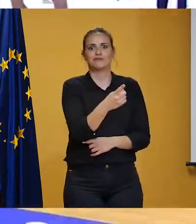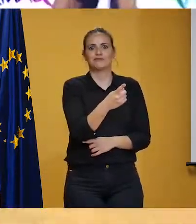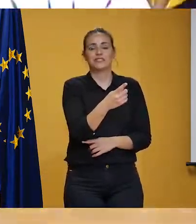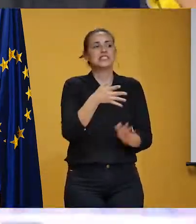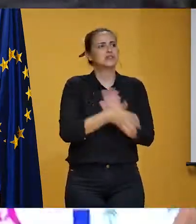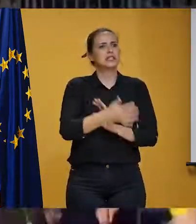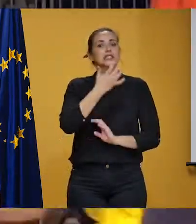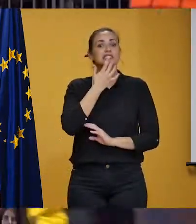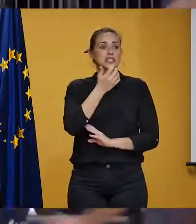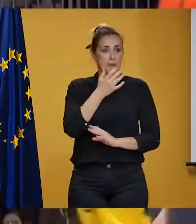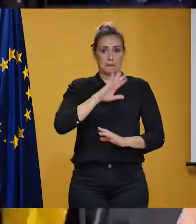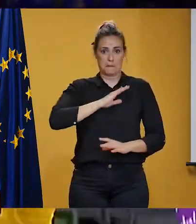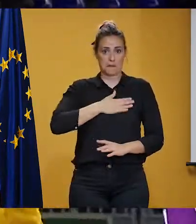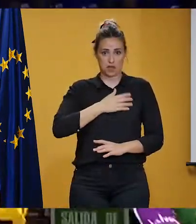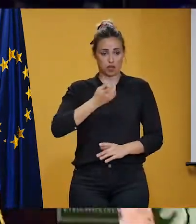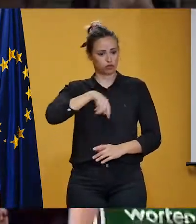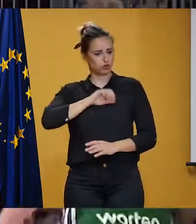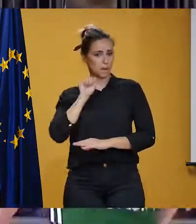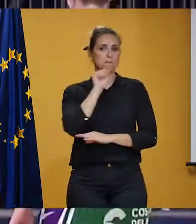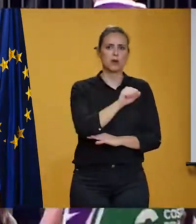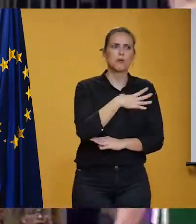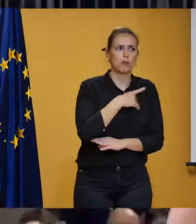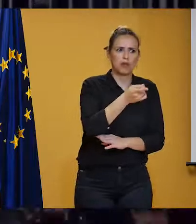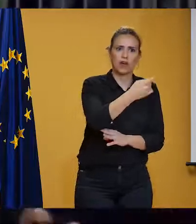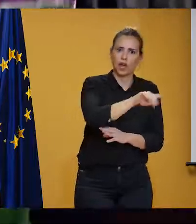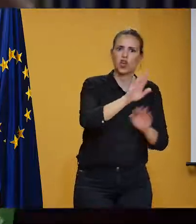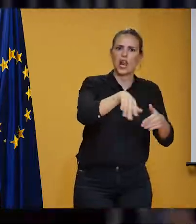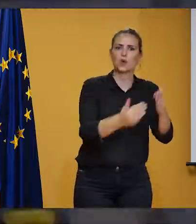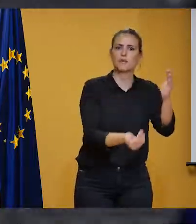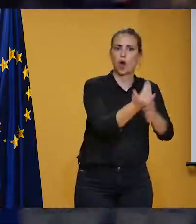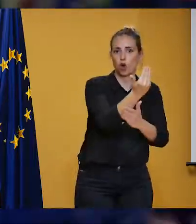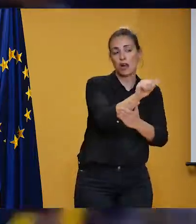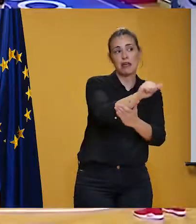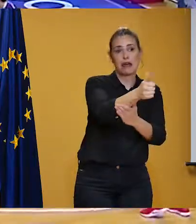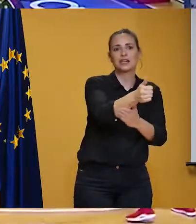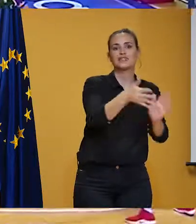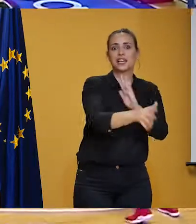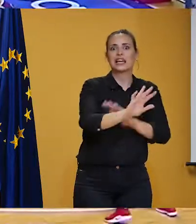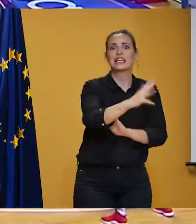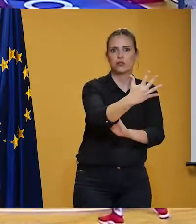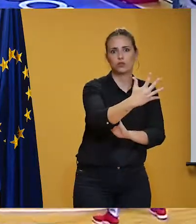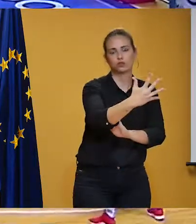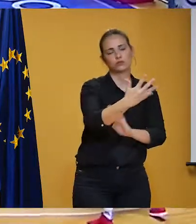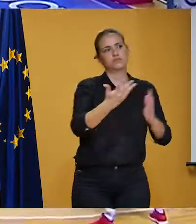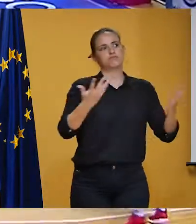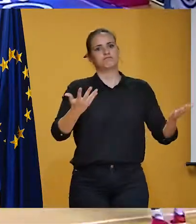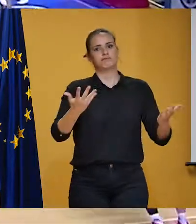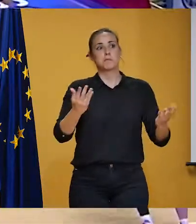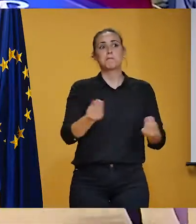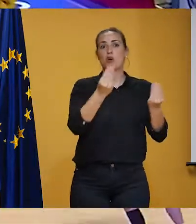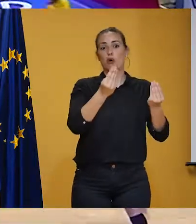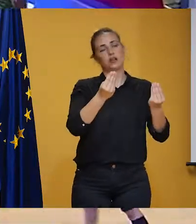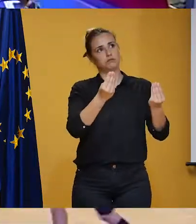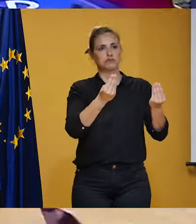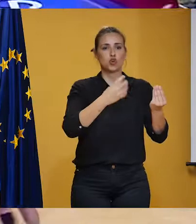quinta plaza depende exclusivamente de ellos mismos, incluso perdiendo mañana pueden ganar perfectamente Andorra en la última jornada y ser quintos.